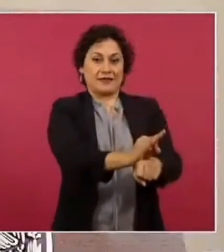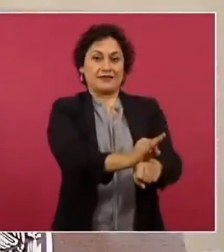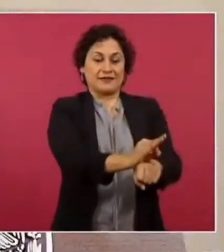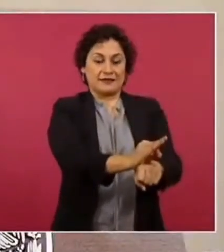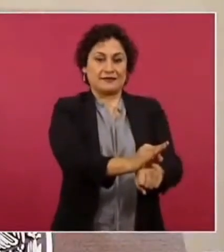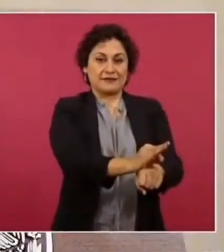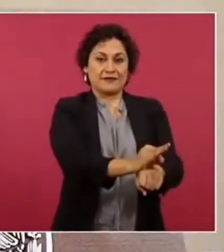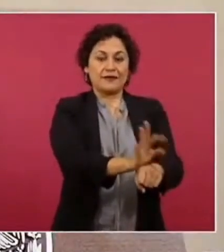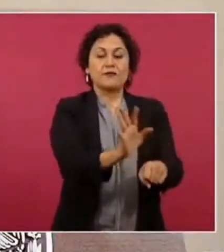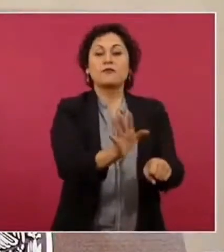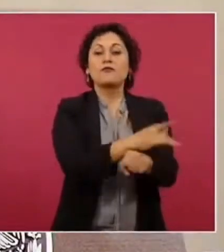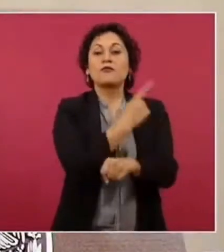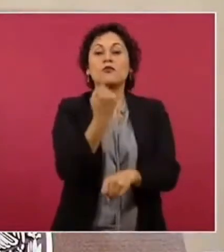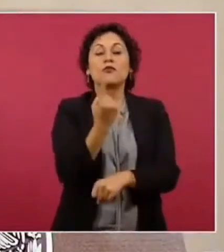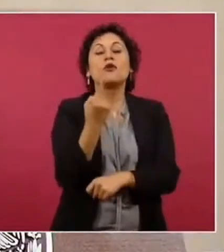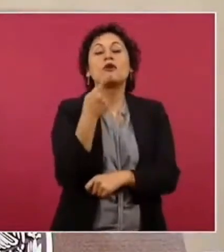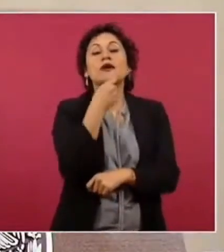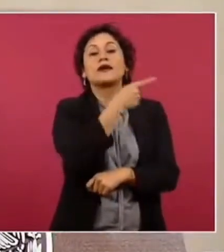político